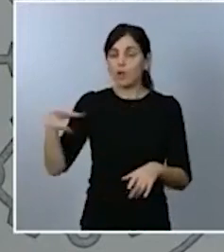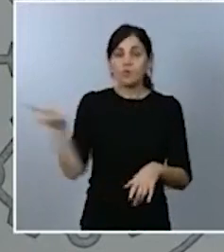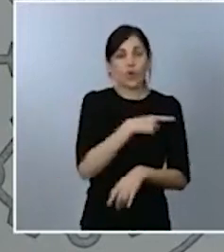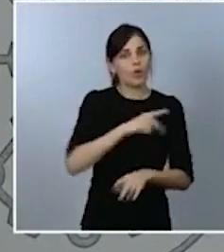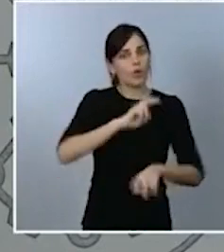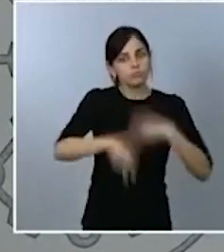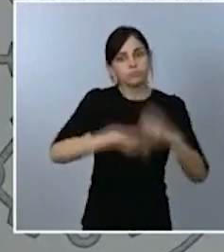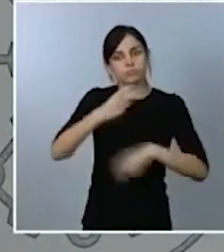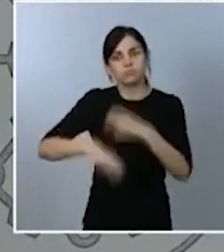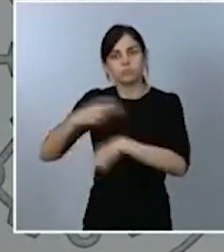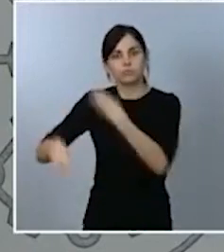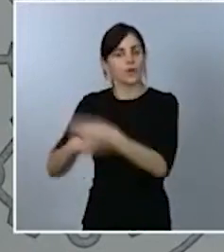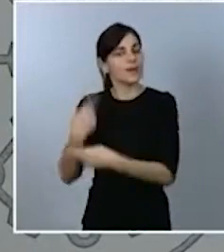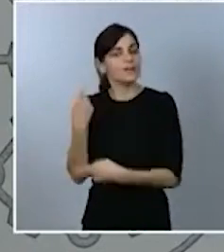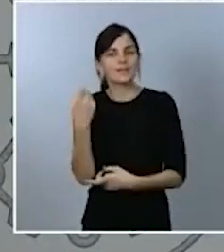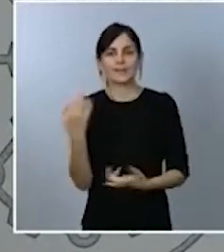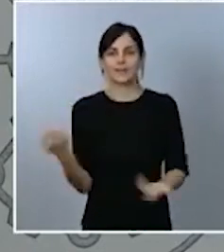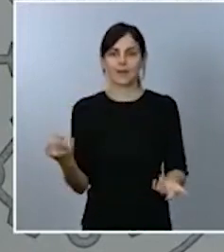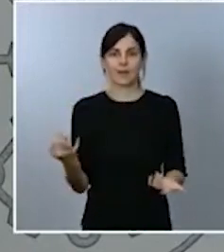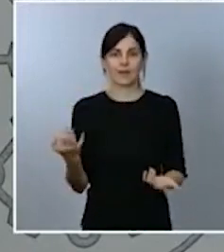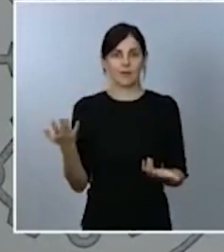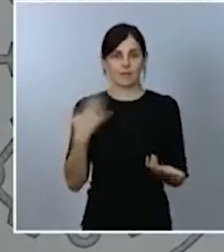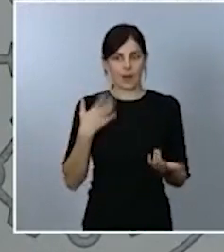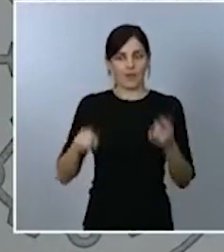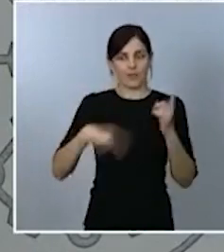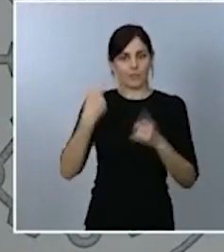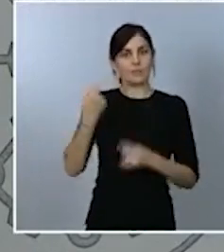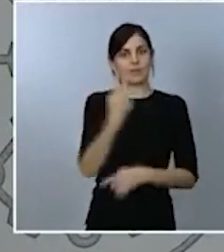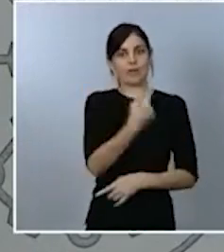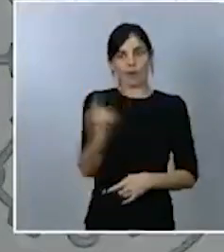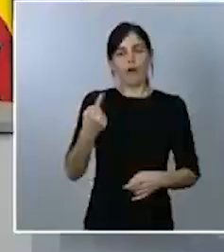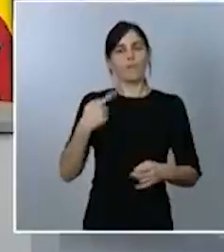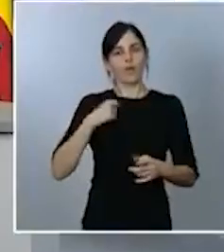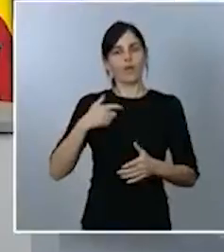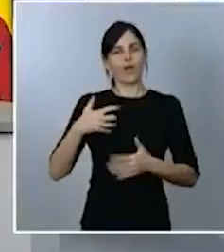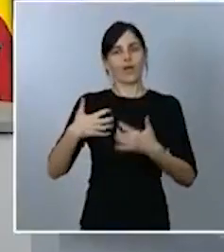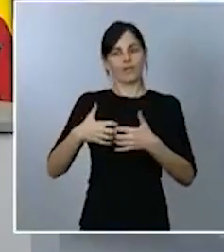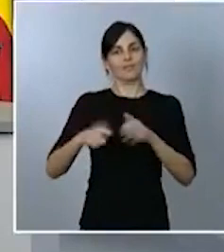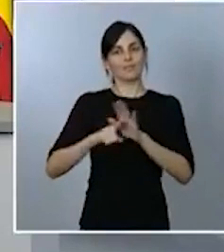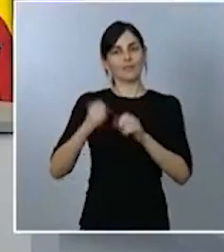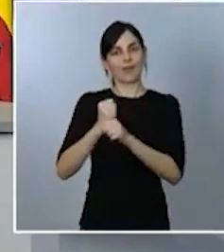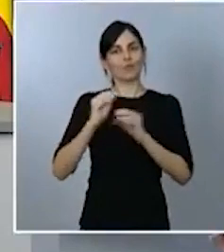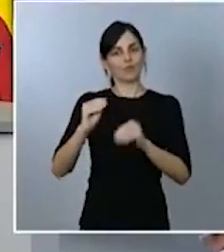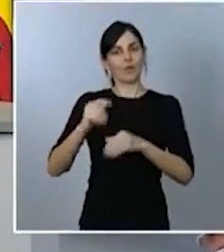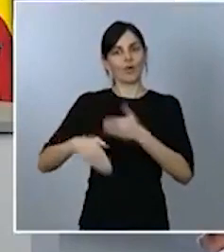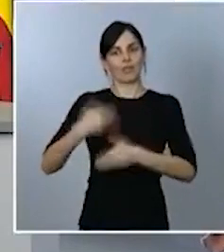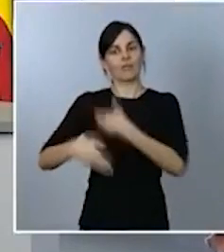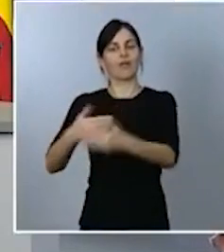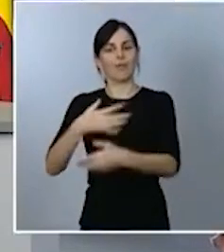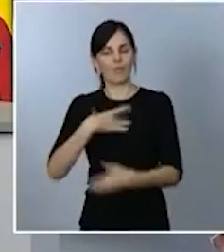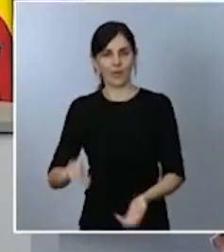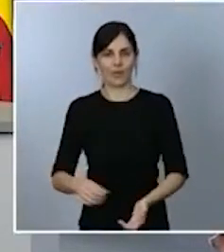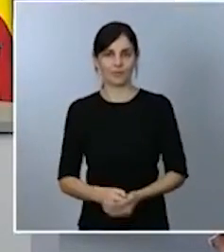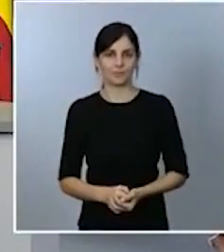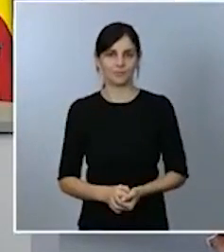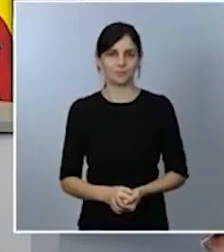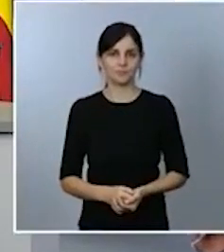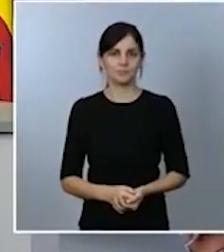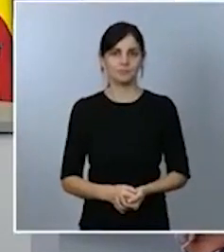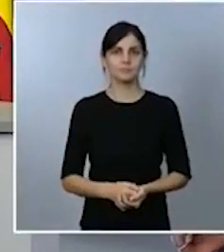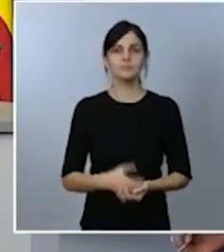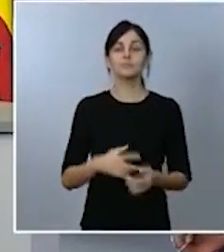renovación para que puedan ejercer sus funciones en plenas competencias bien pues vamos a concluir con una última pregunta con Antonio Nicolai de